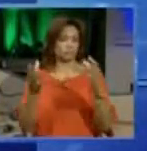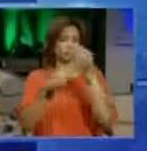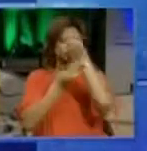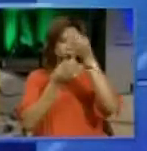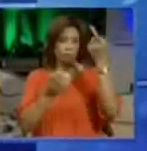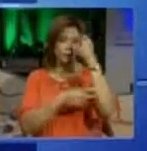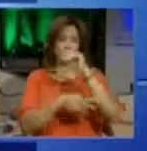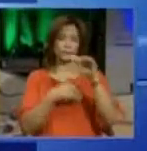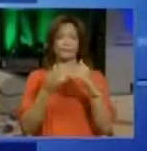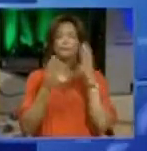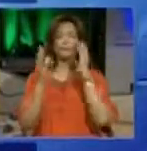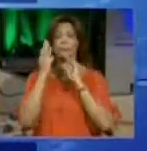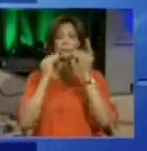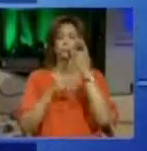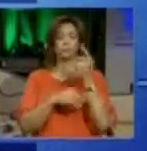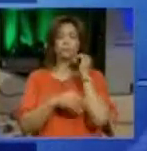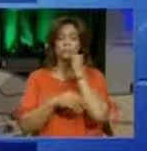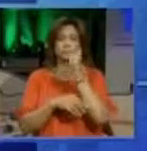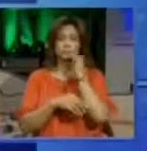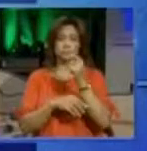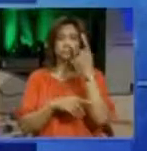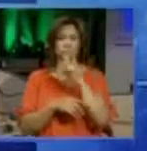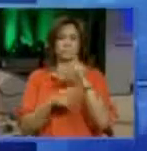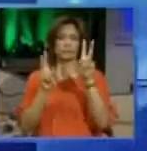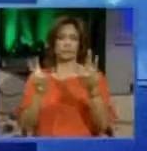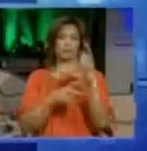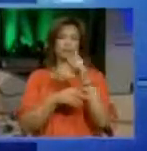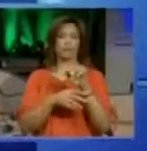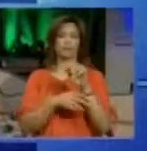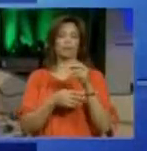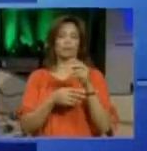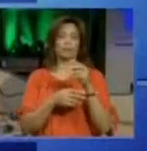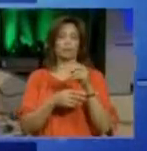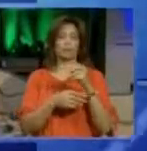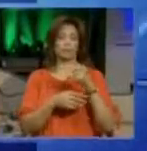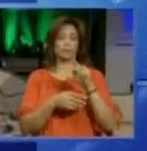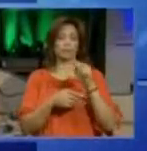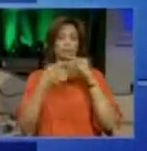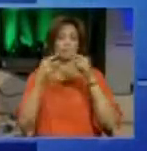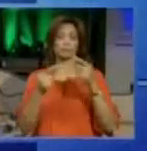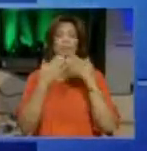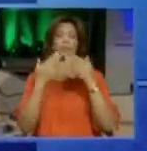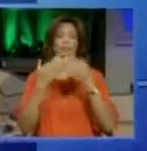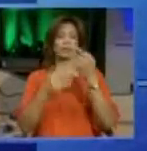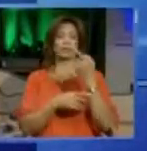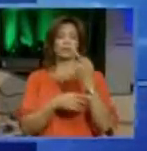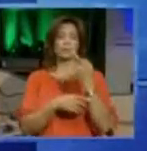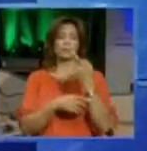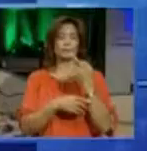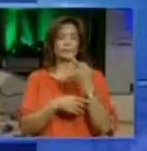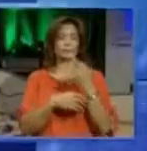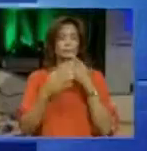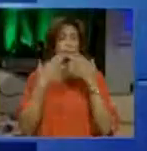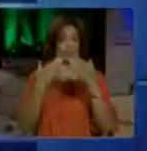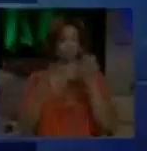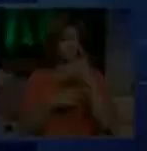información por su experiencia y por el día a día en este tema con la audiencia de nuestro noticiario. Gracias. Gracias. Gracias a ustedes.